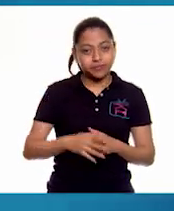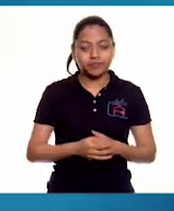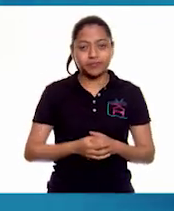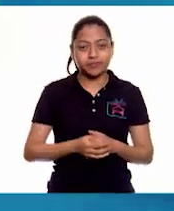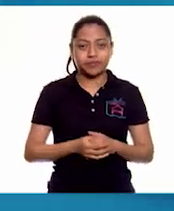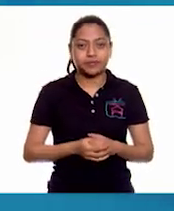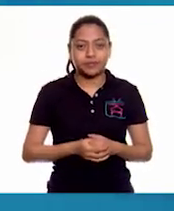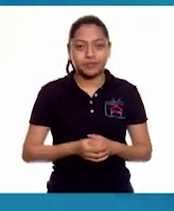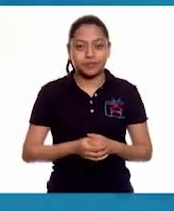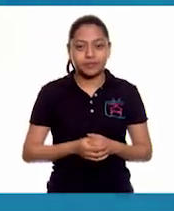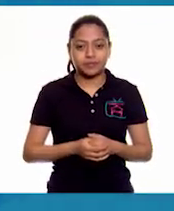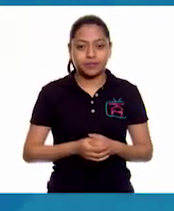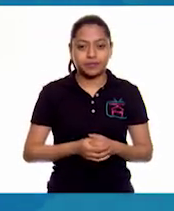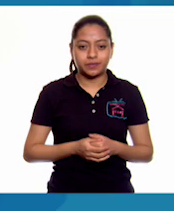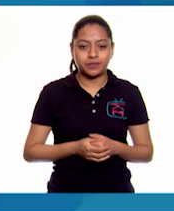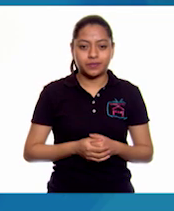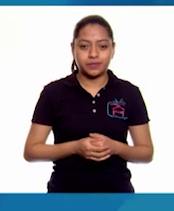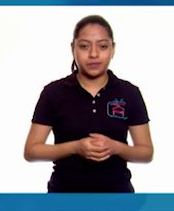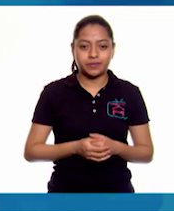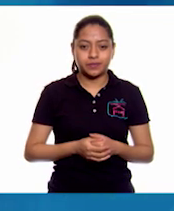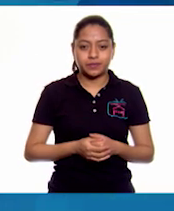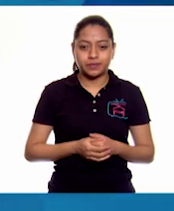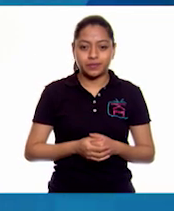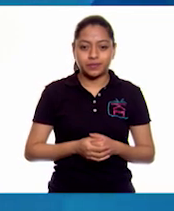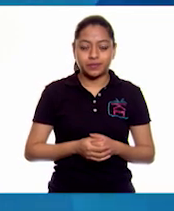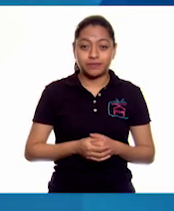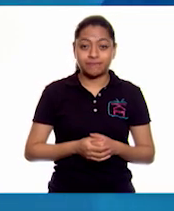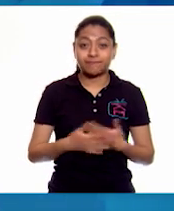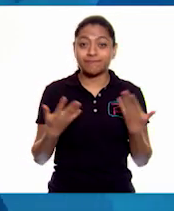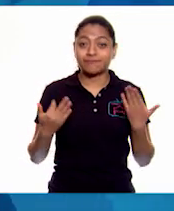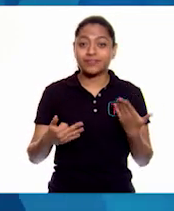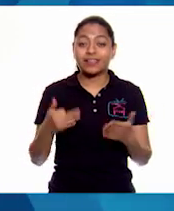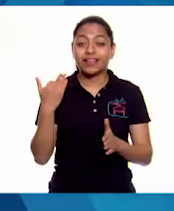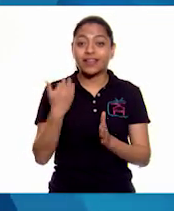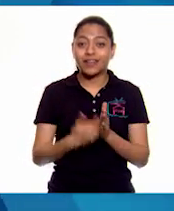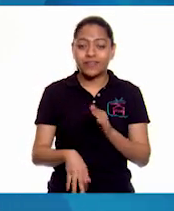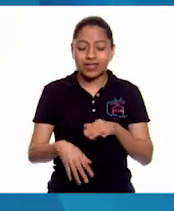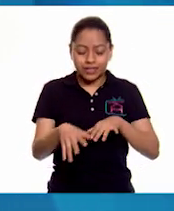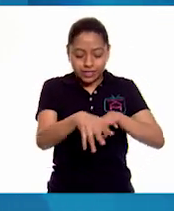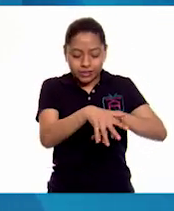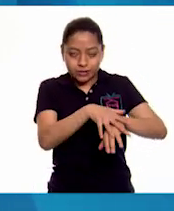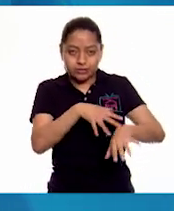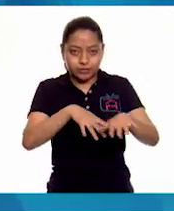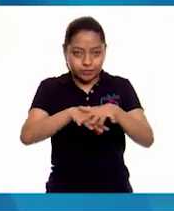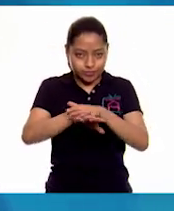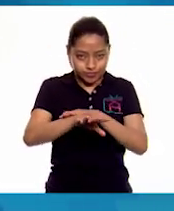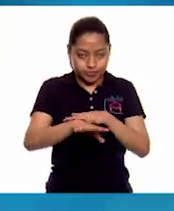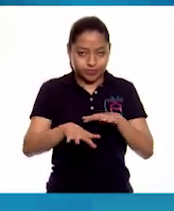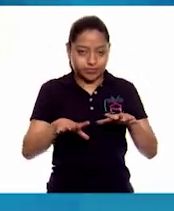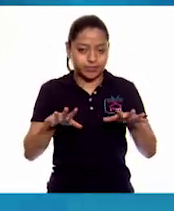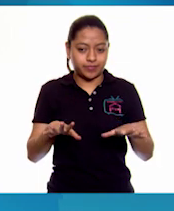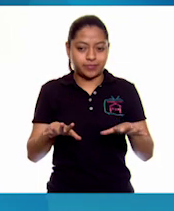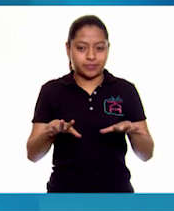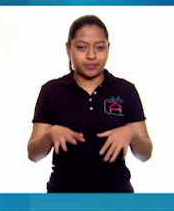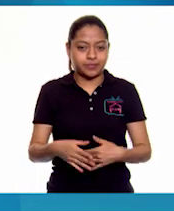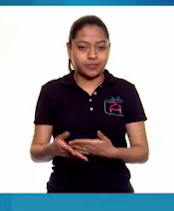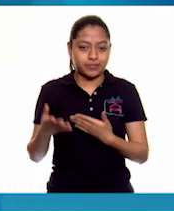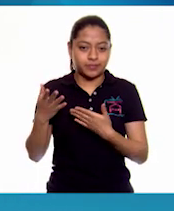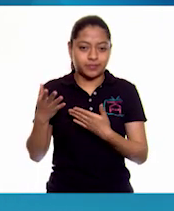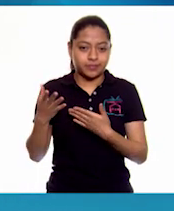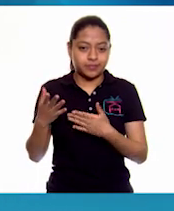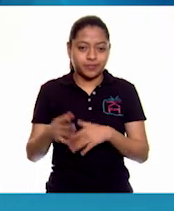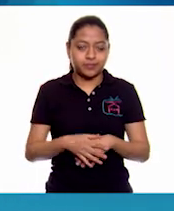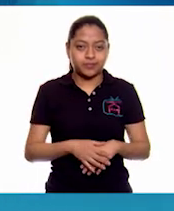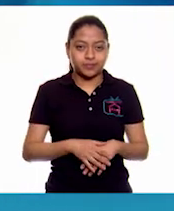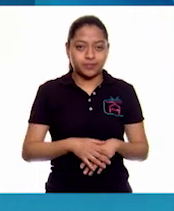ahí están las piernitas del gallo, me hace falta pintarle sus patitas, ¿verdad? Piernita, patita.